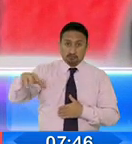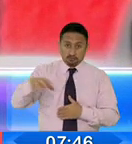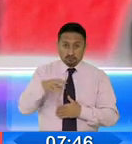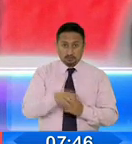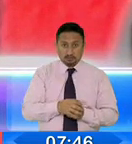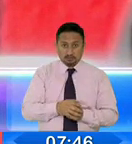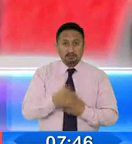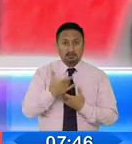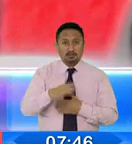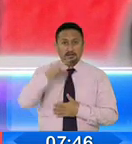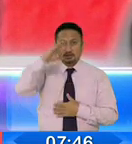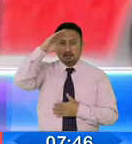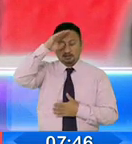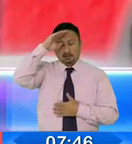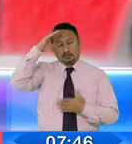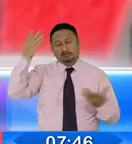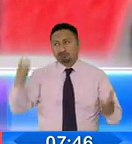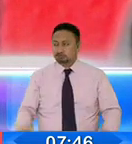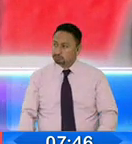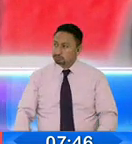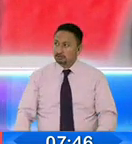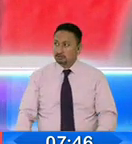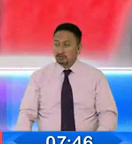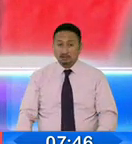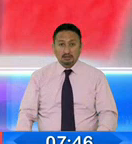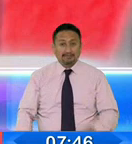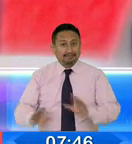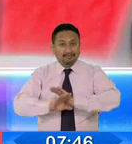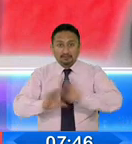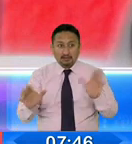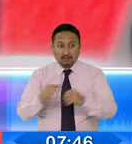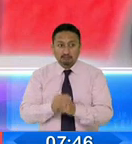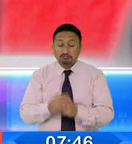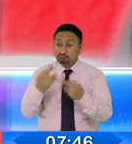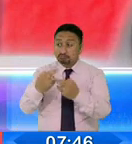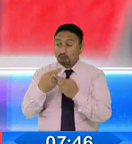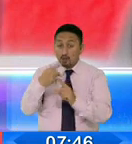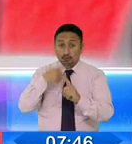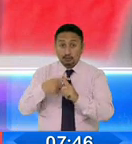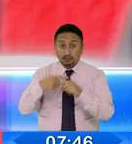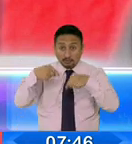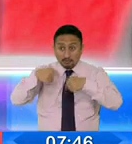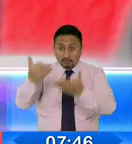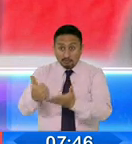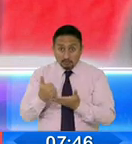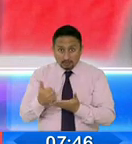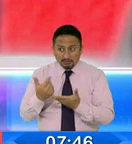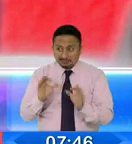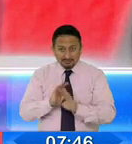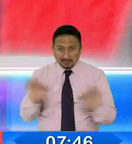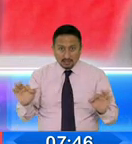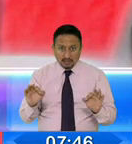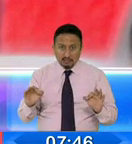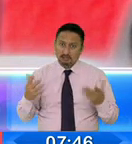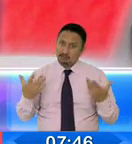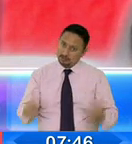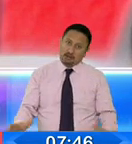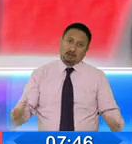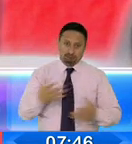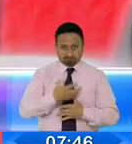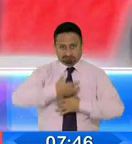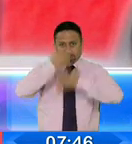cansados de ver que no tenemos ninguna respuesta por parte del Consejo Nacional Electoral, que no